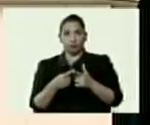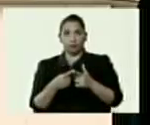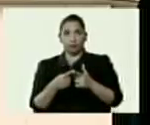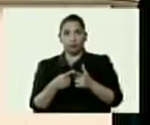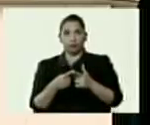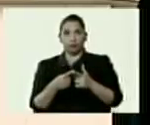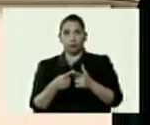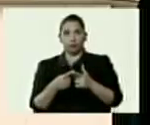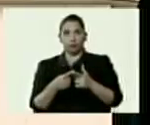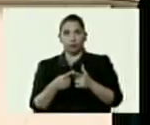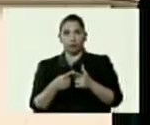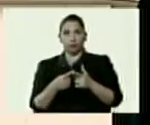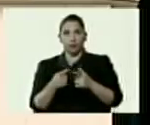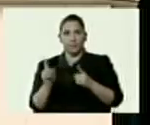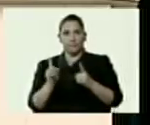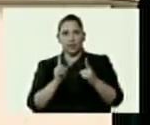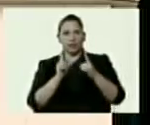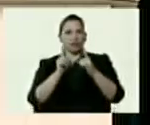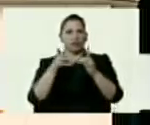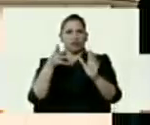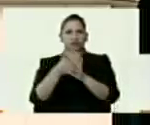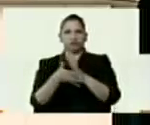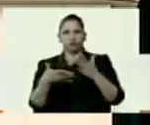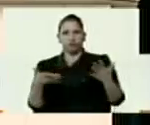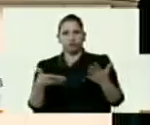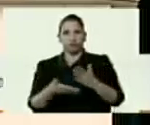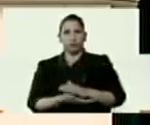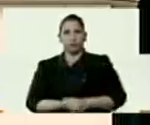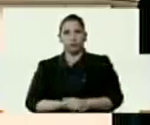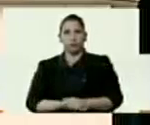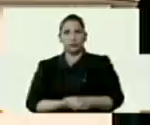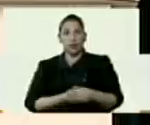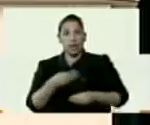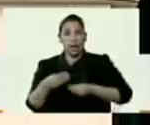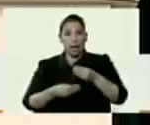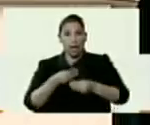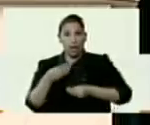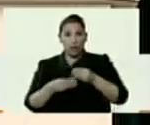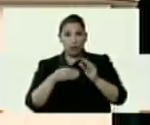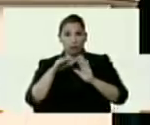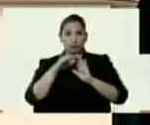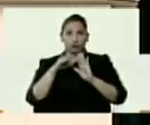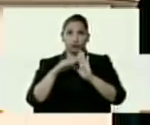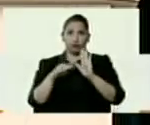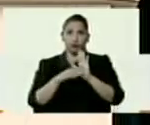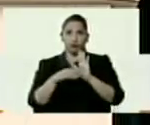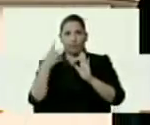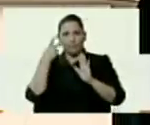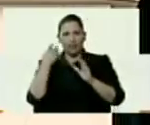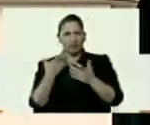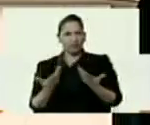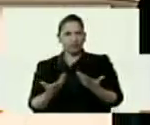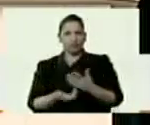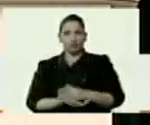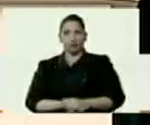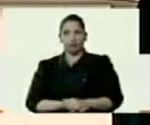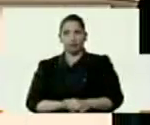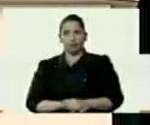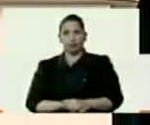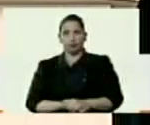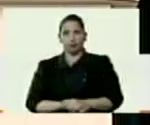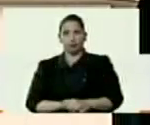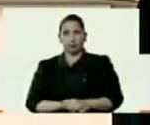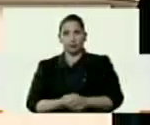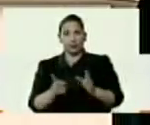lo que persiguen es generar las condiciones ¿para qué? Revista